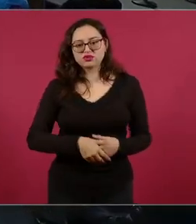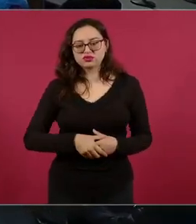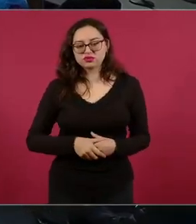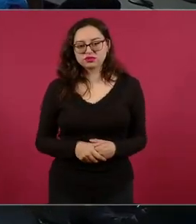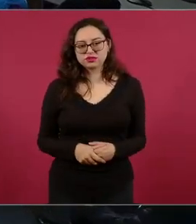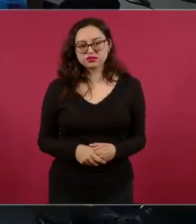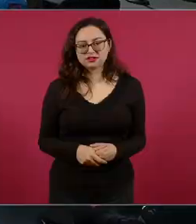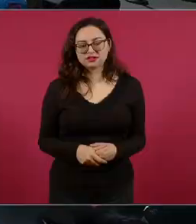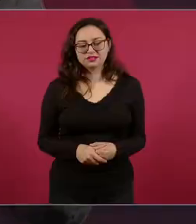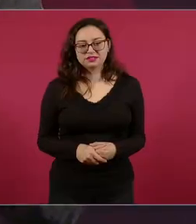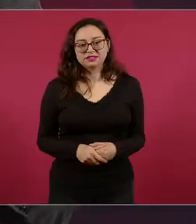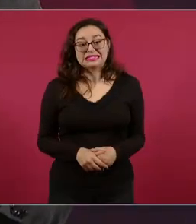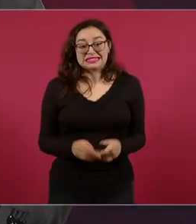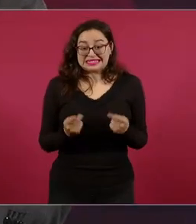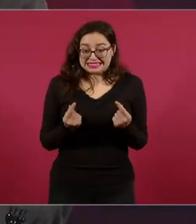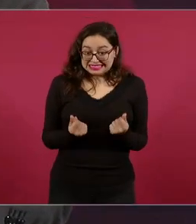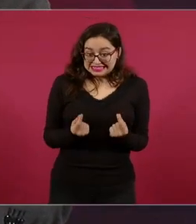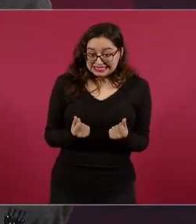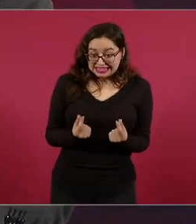dinero en efectivo,